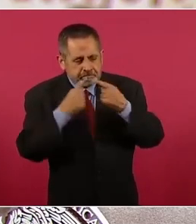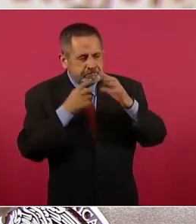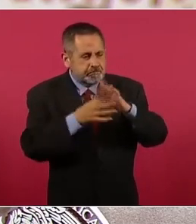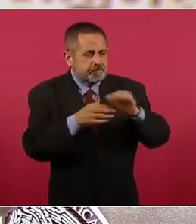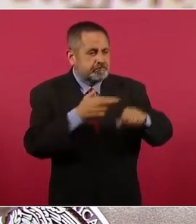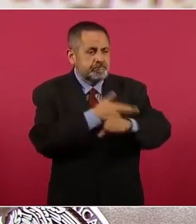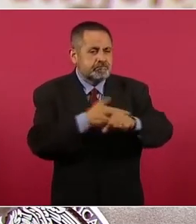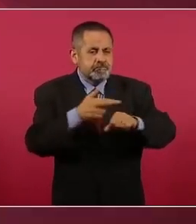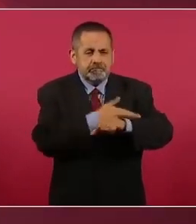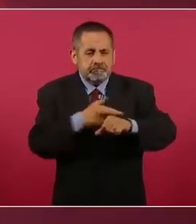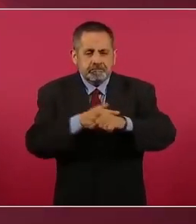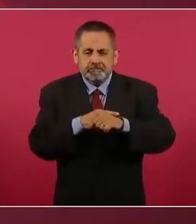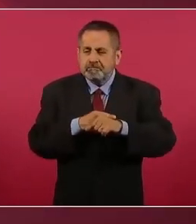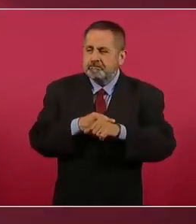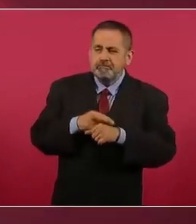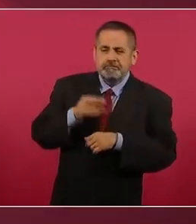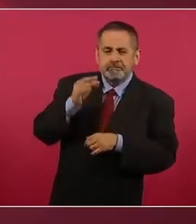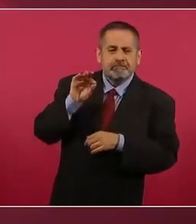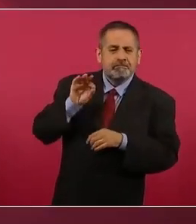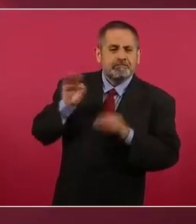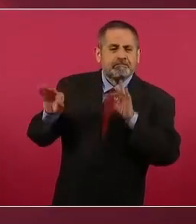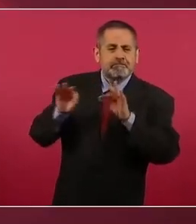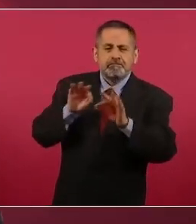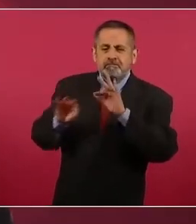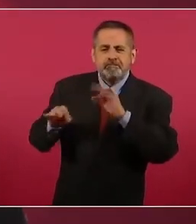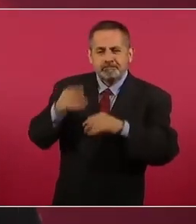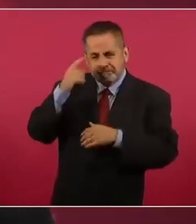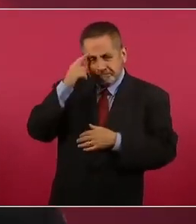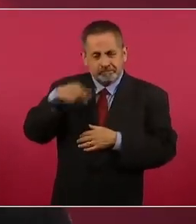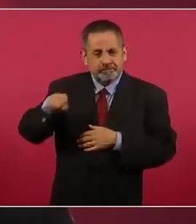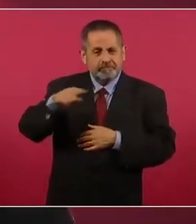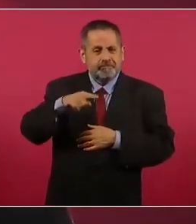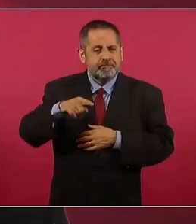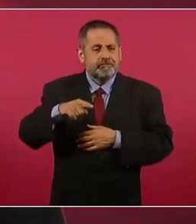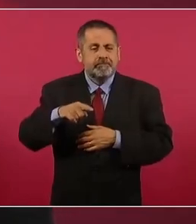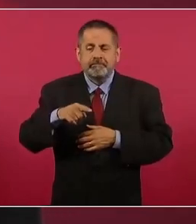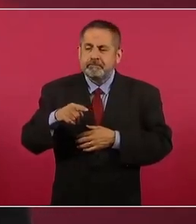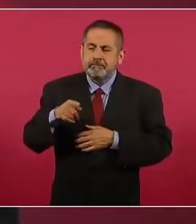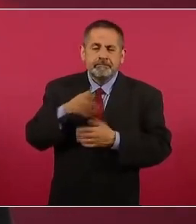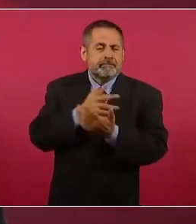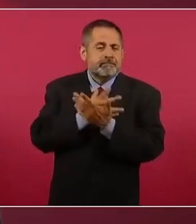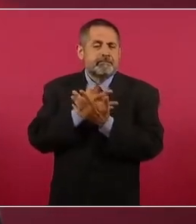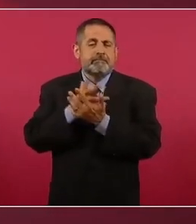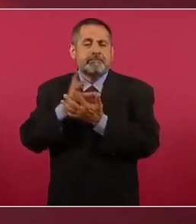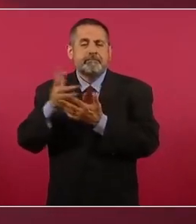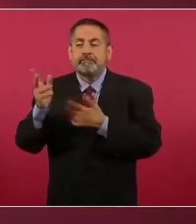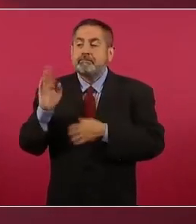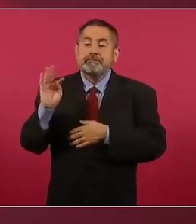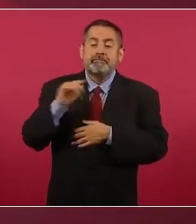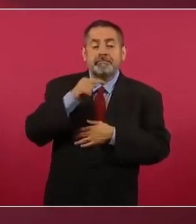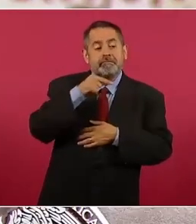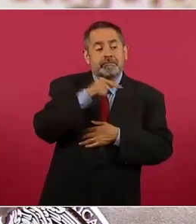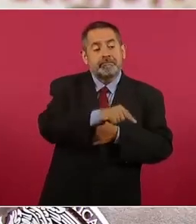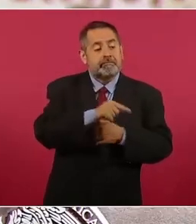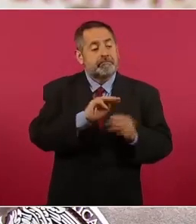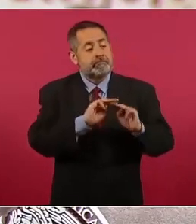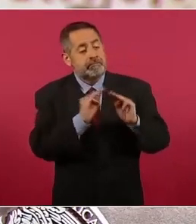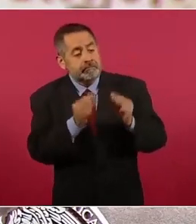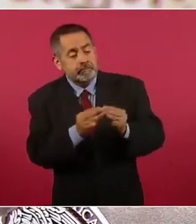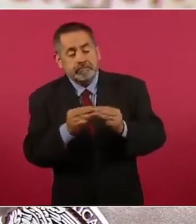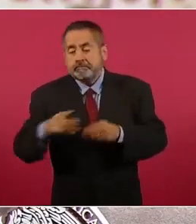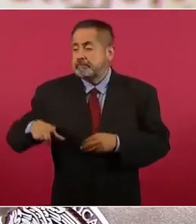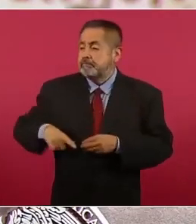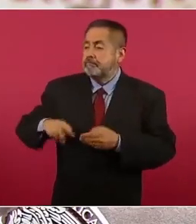y amplificar la narrativa del supuesto acuerdo entre el narco y el gobierno con el propósito de